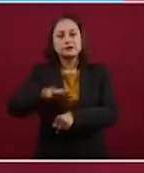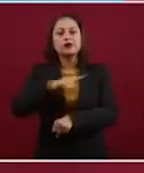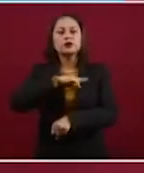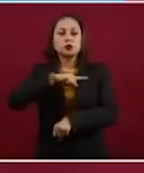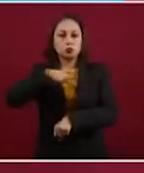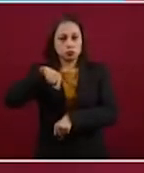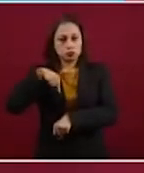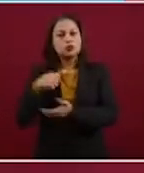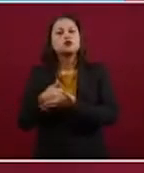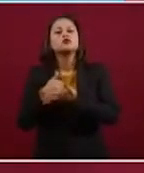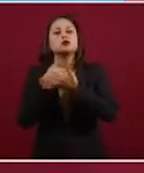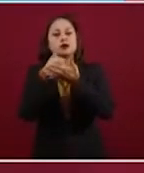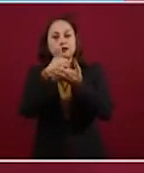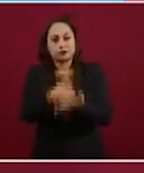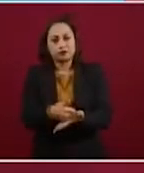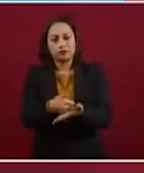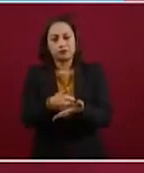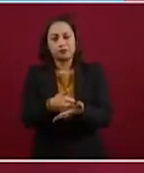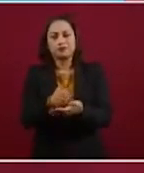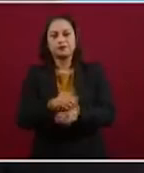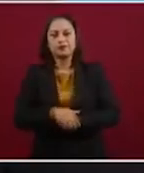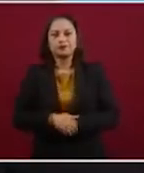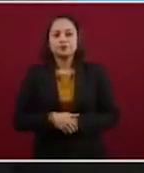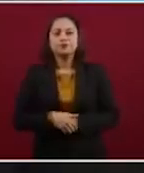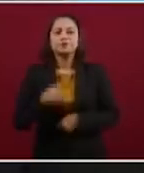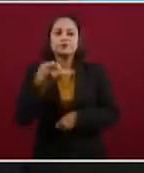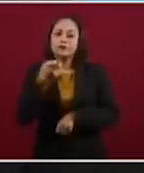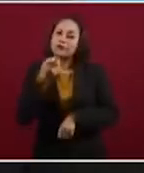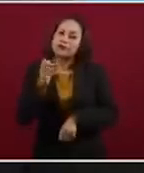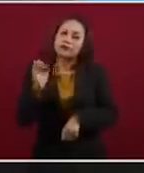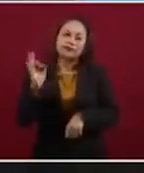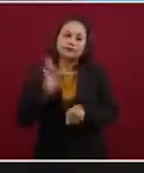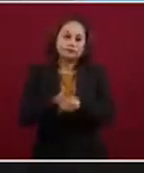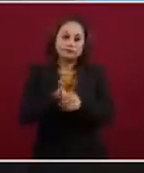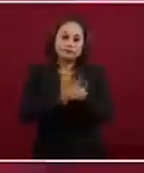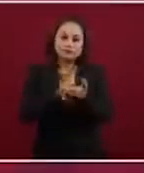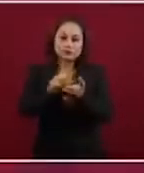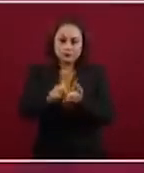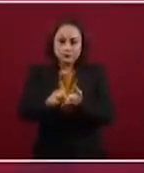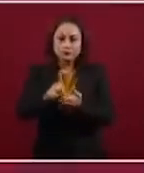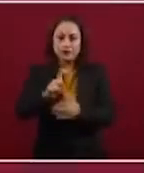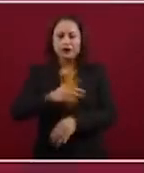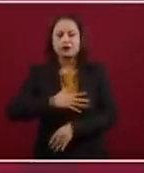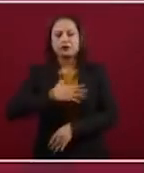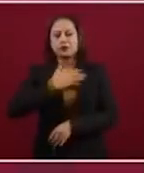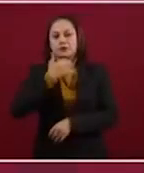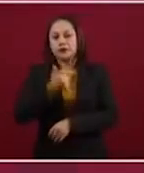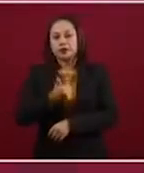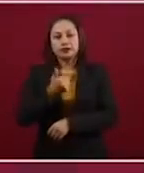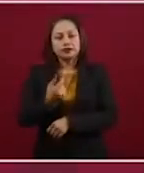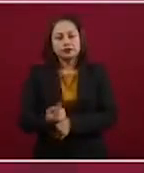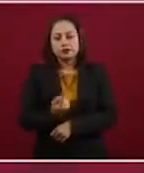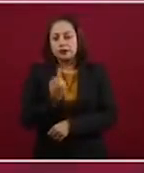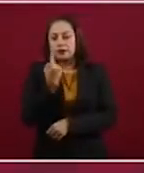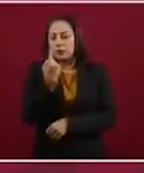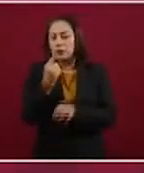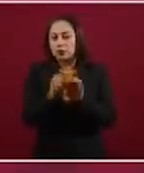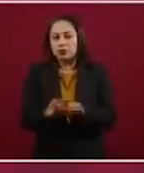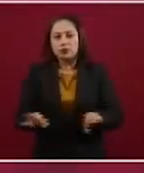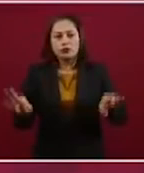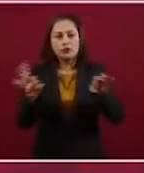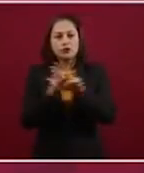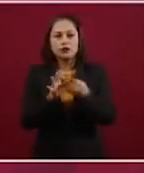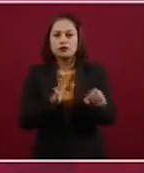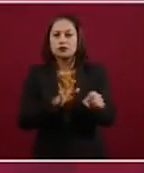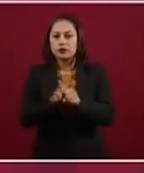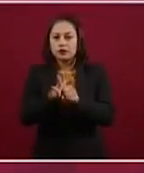para garantizarles estos derechos. Y los derechos del bienestar en general, uno de ellos extraordinariamente central, que es el derecho